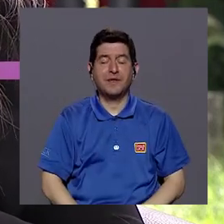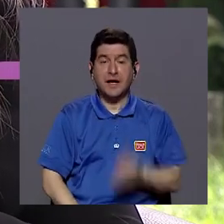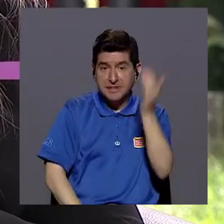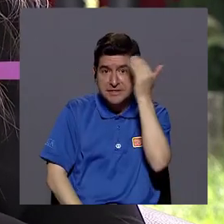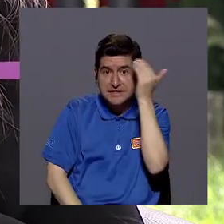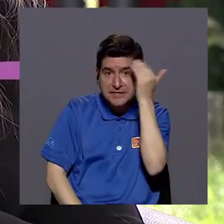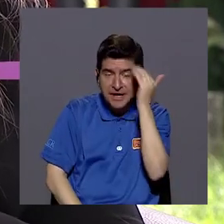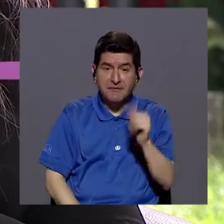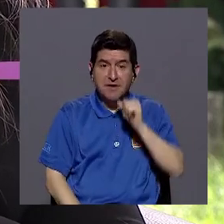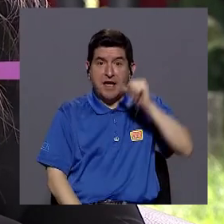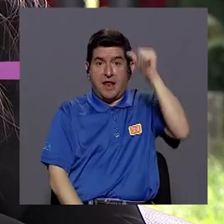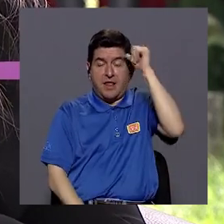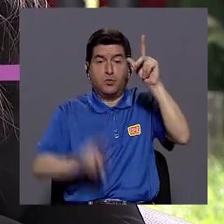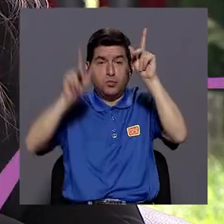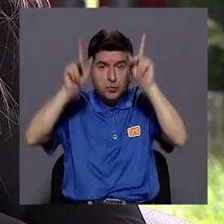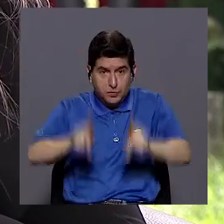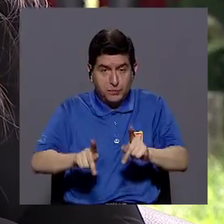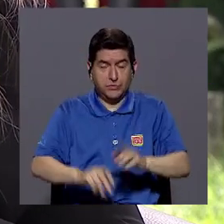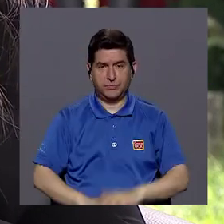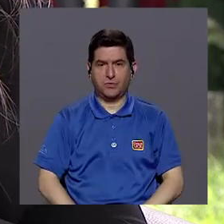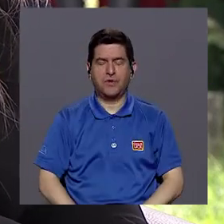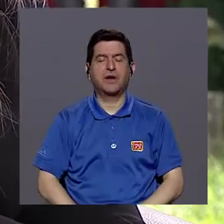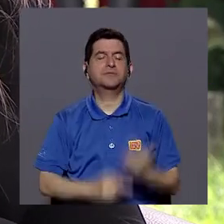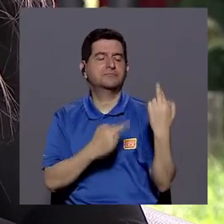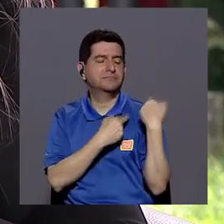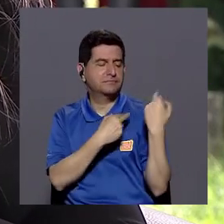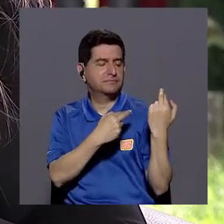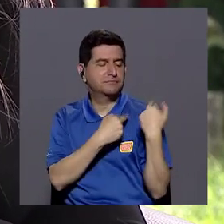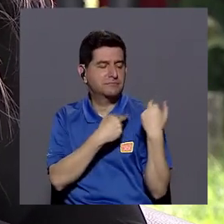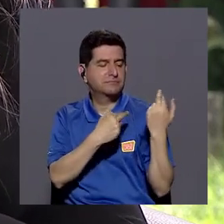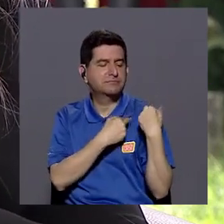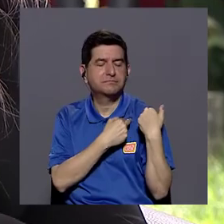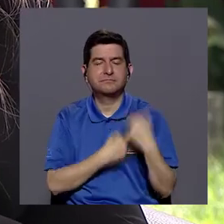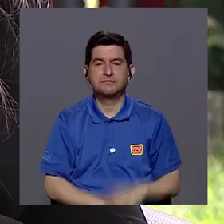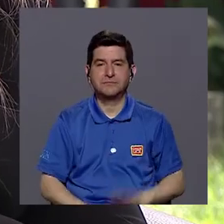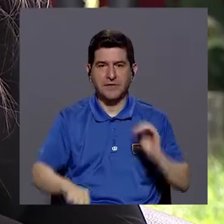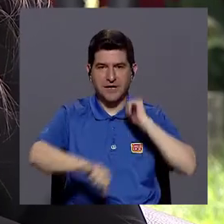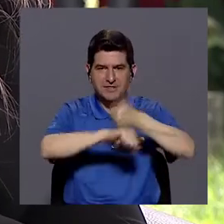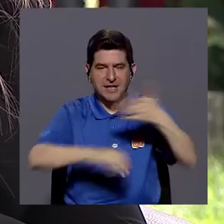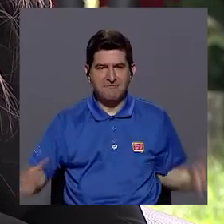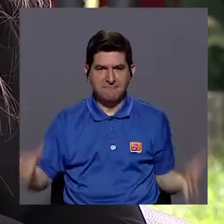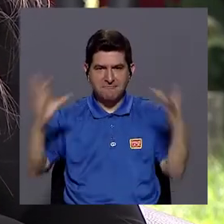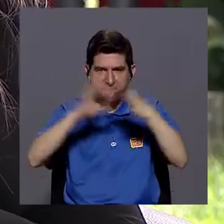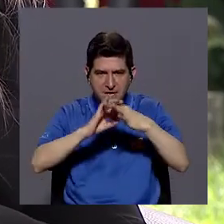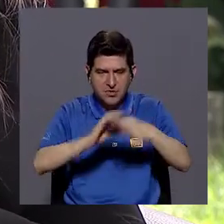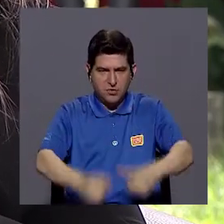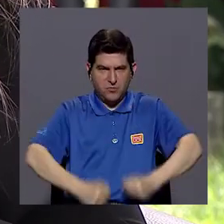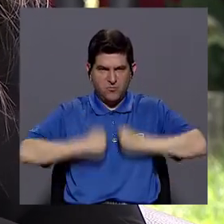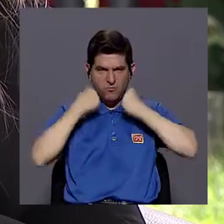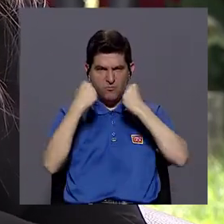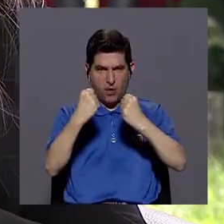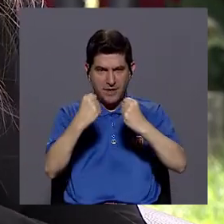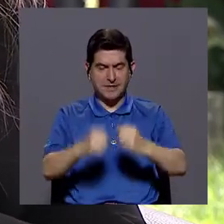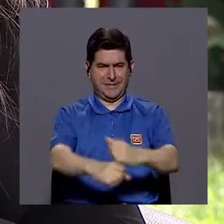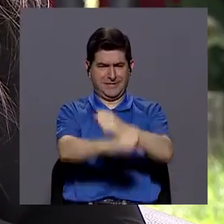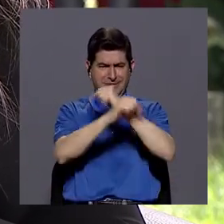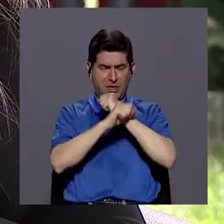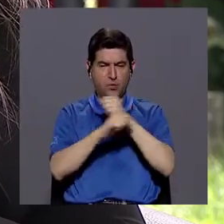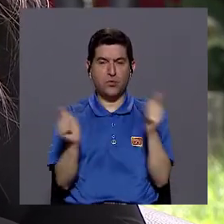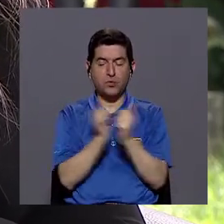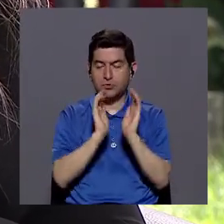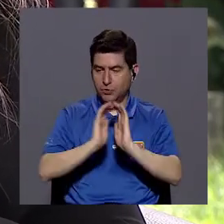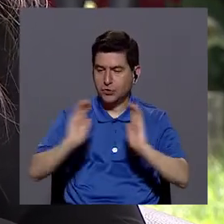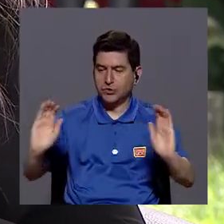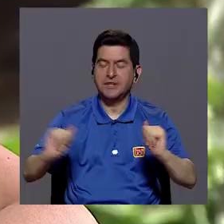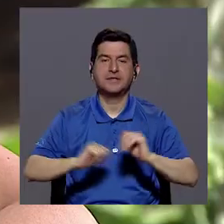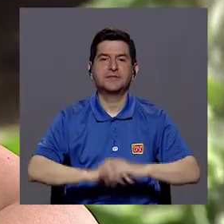¿verdad? Porque sabemos que los adultos somos las personas responsables de crear vínculos fortalecidos, vínculos seguros con los